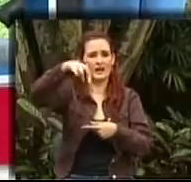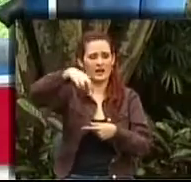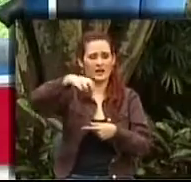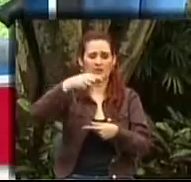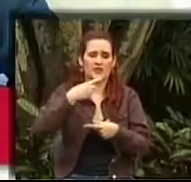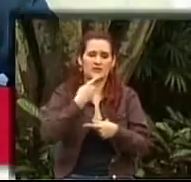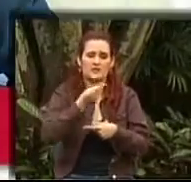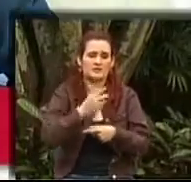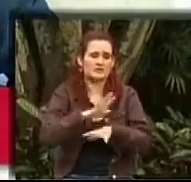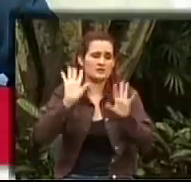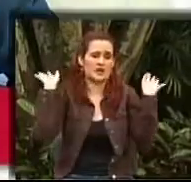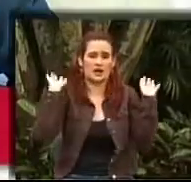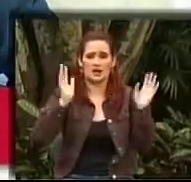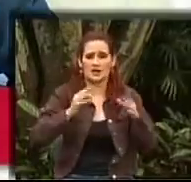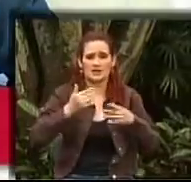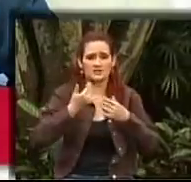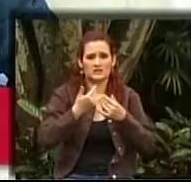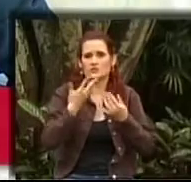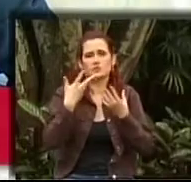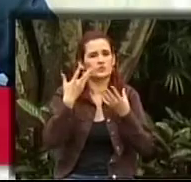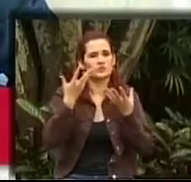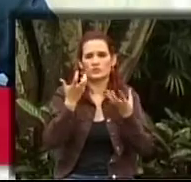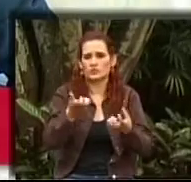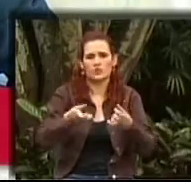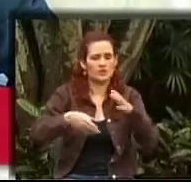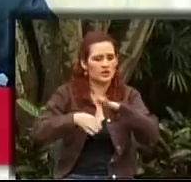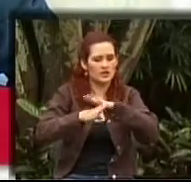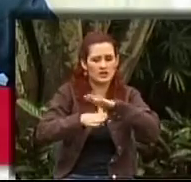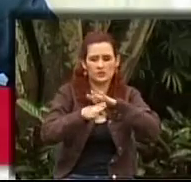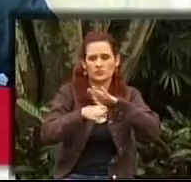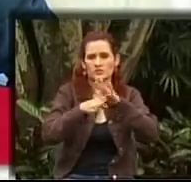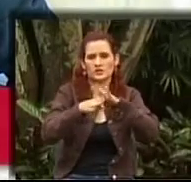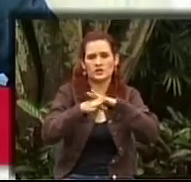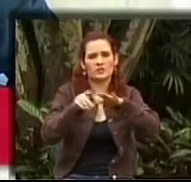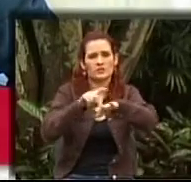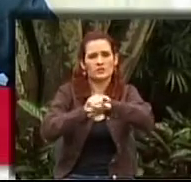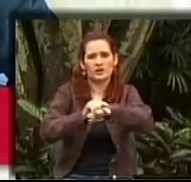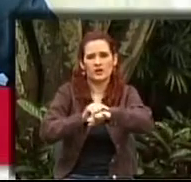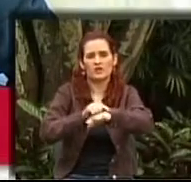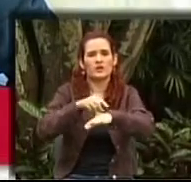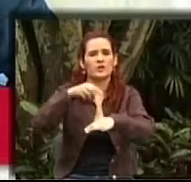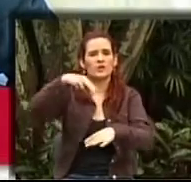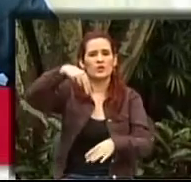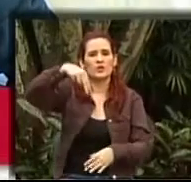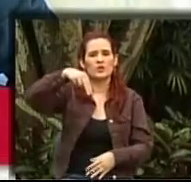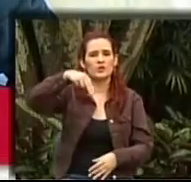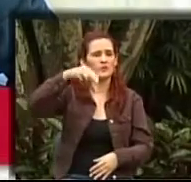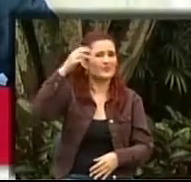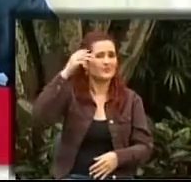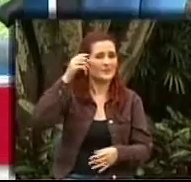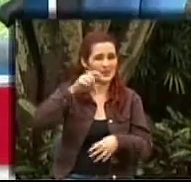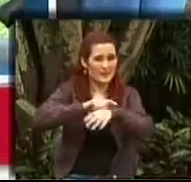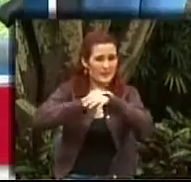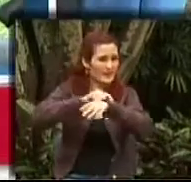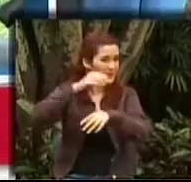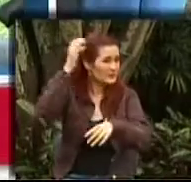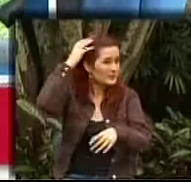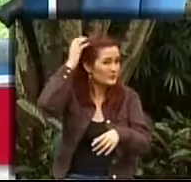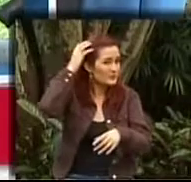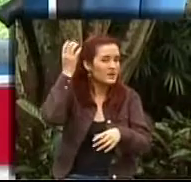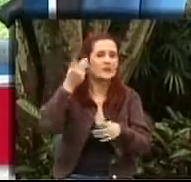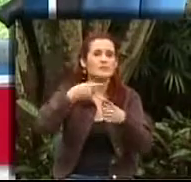de... Pues, o sea, no me quiere dar, seguir dando la atención. Los neurocirujanos me han mandado para clínica del dolor.